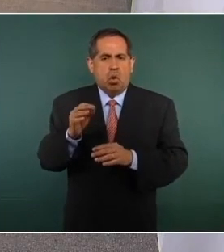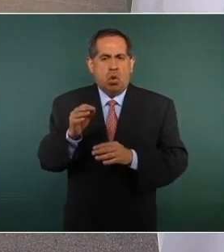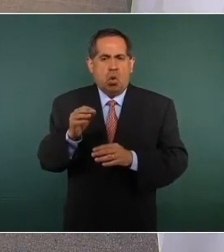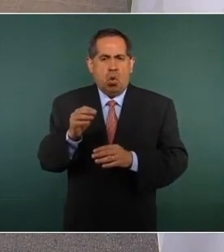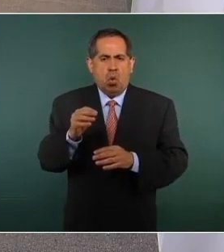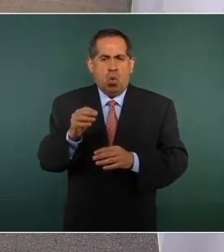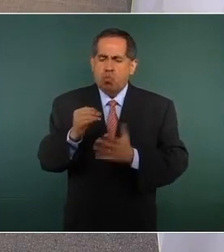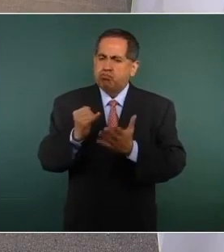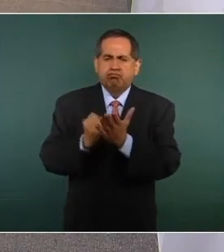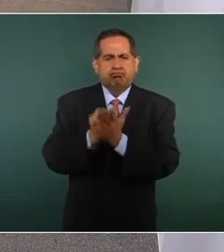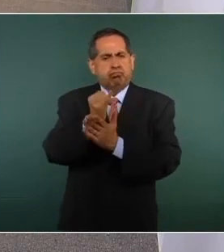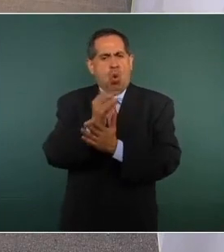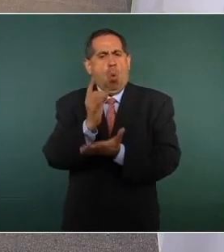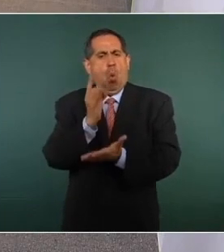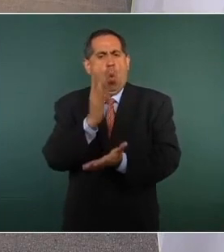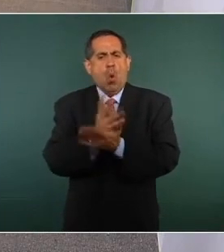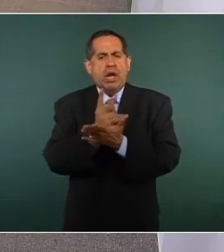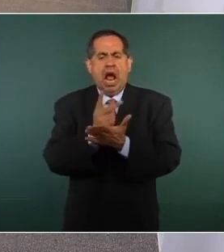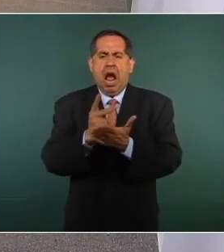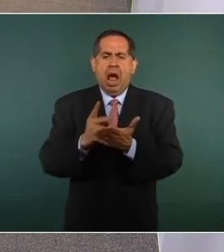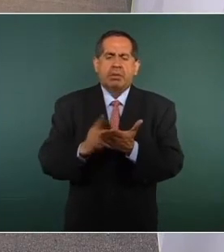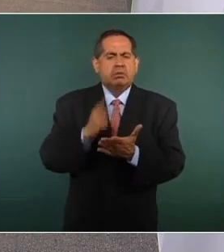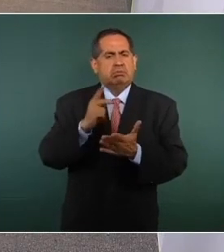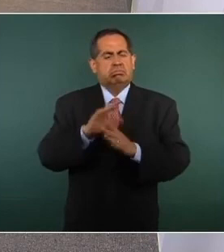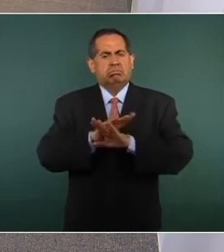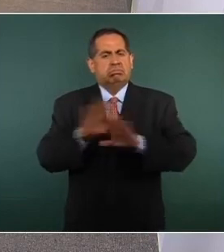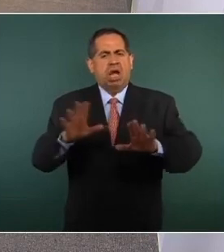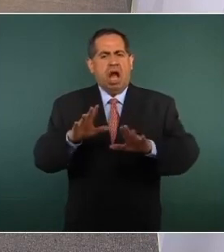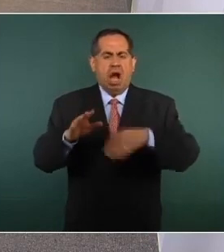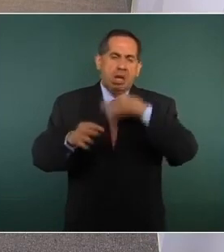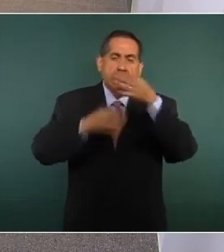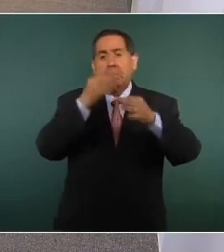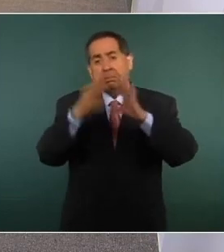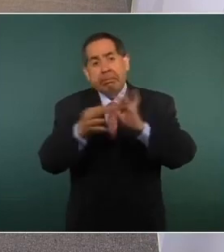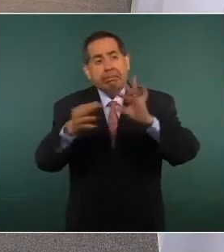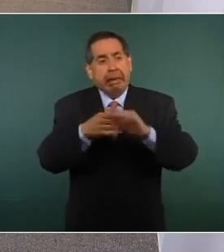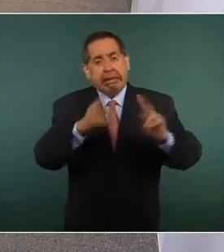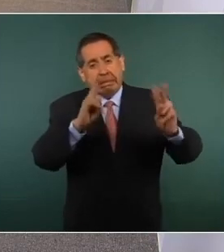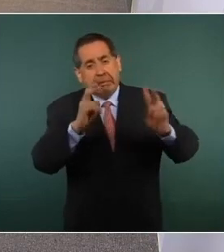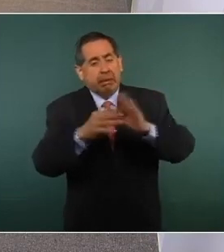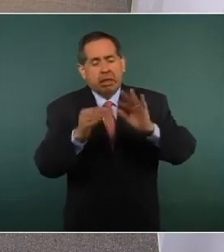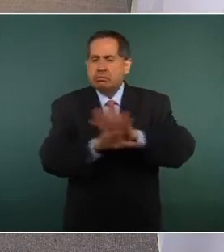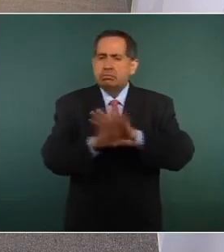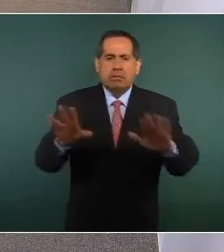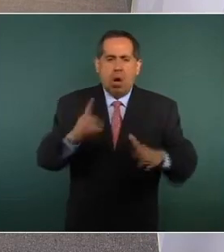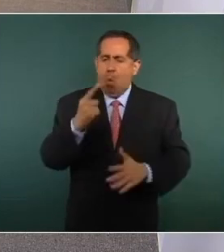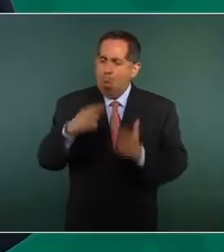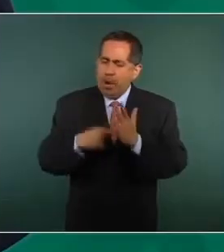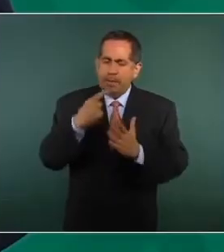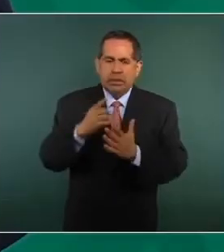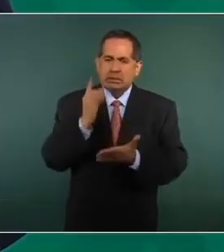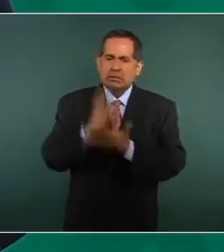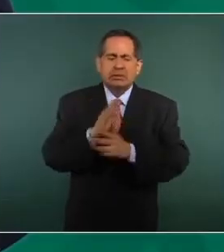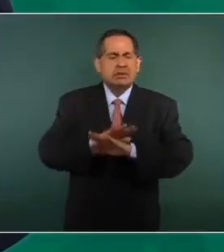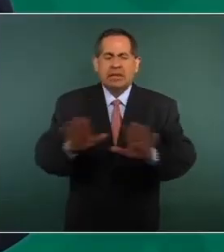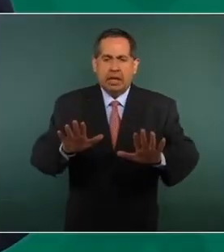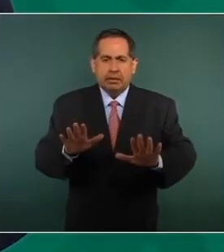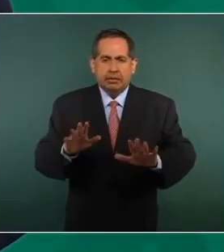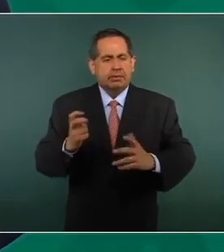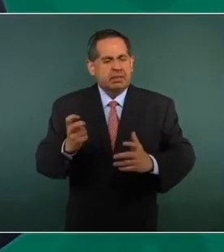única aclaración sobre este tema. ¿Por qué